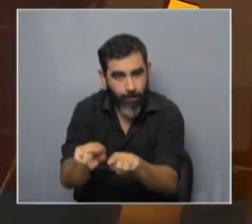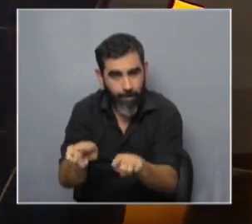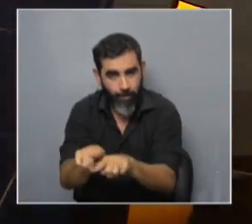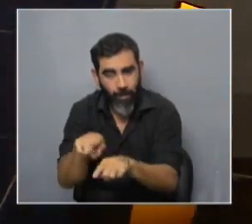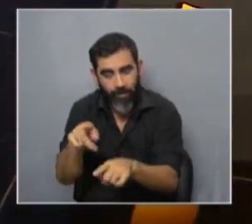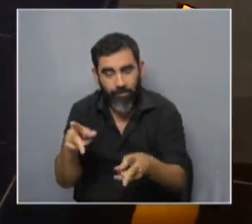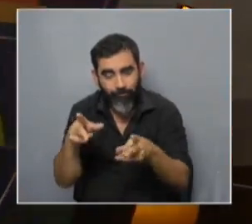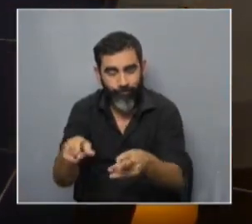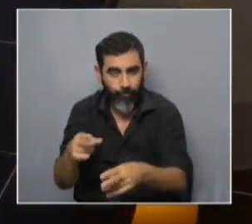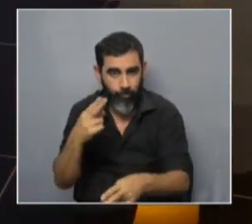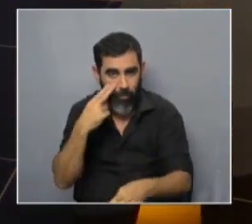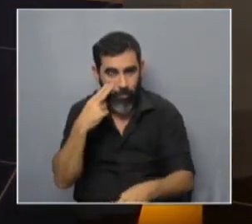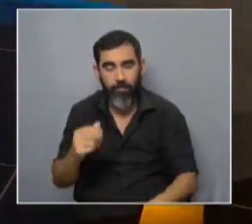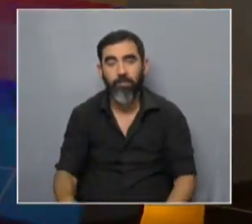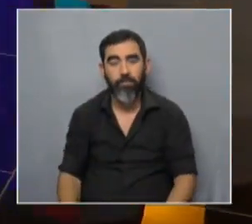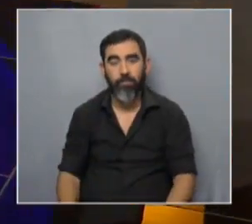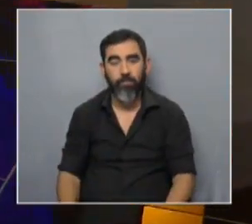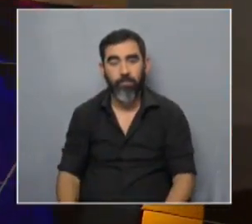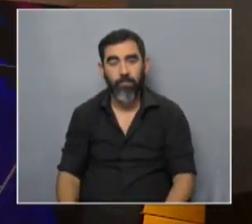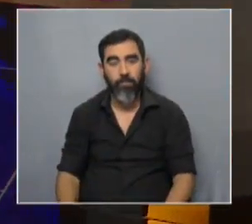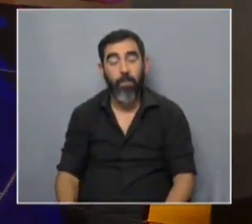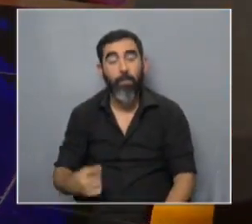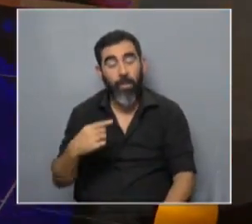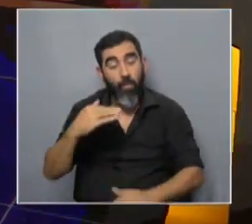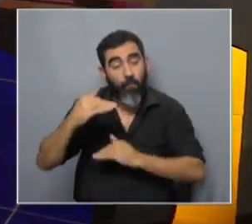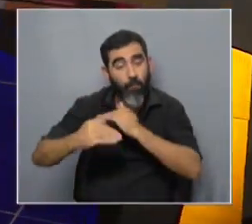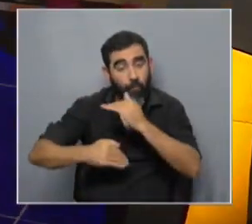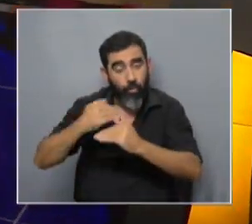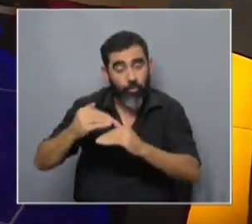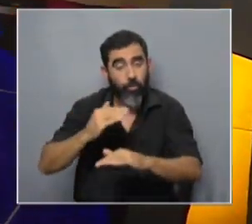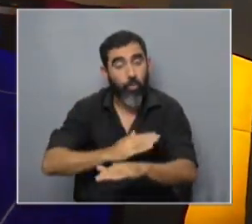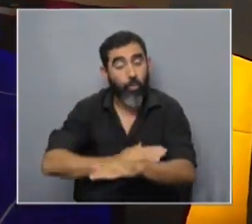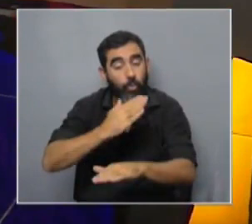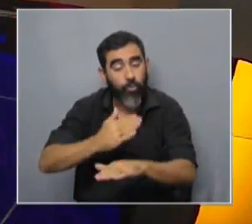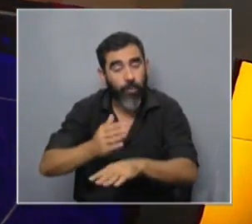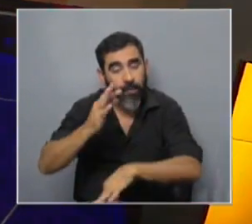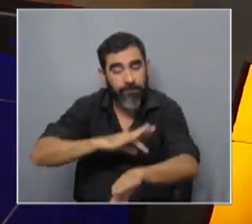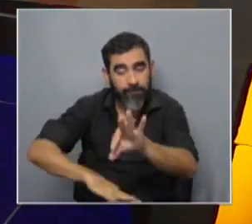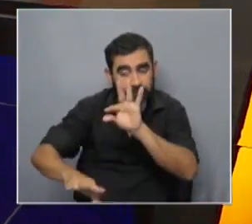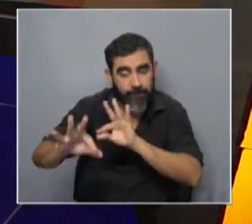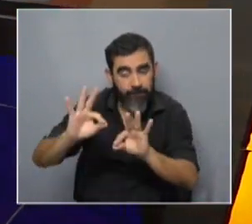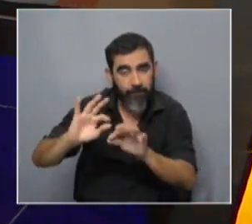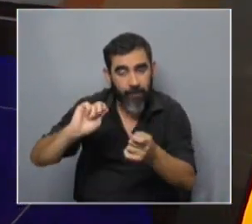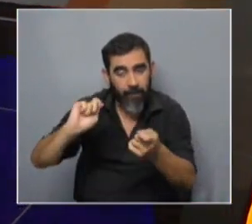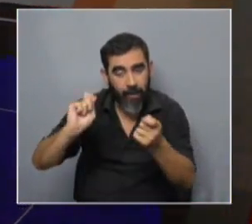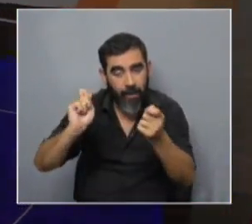producido ese corte. La evolución es la consecuencia de una selección tras mutaciones.